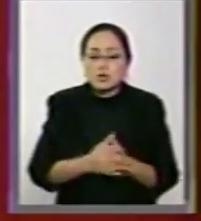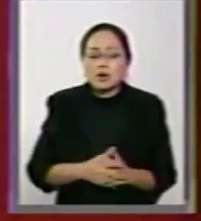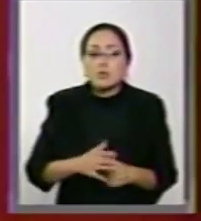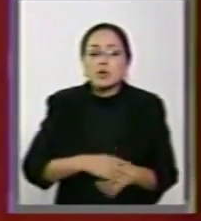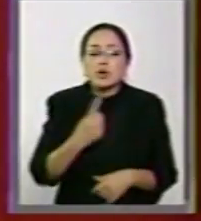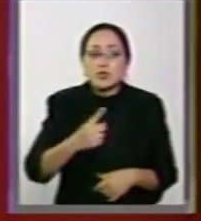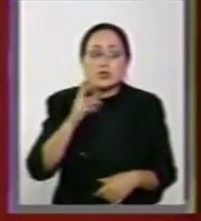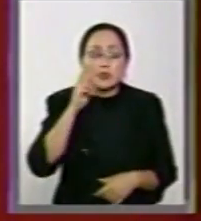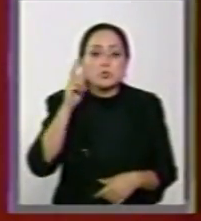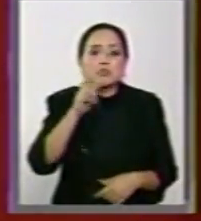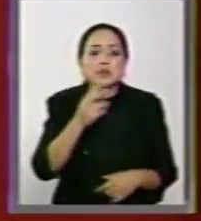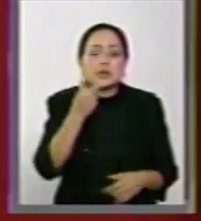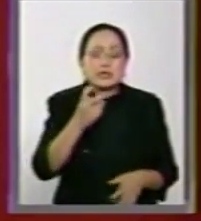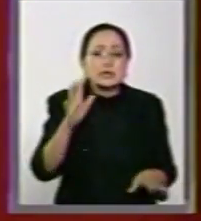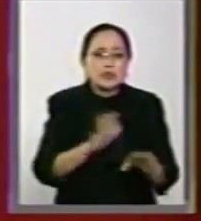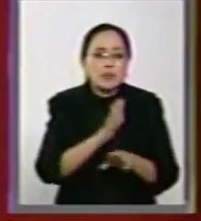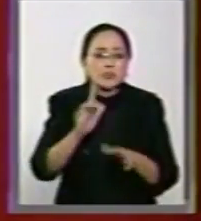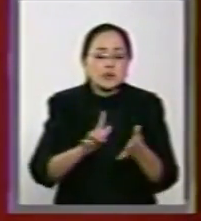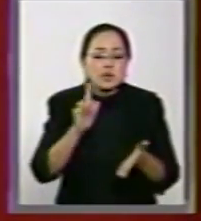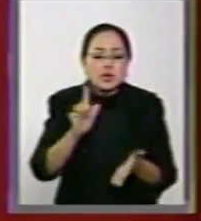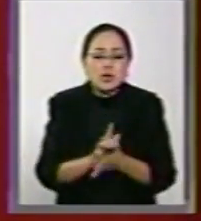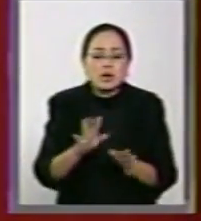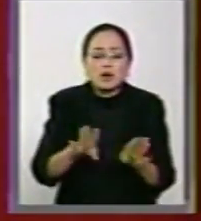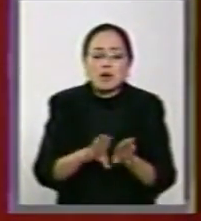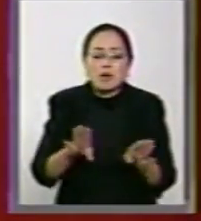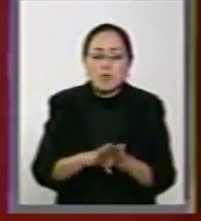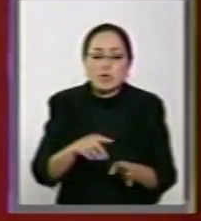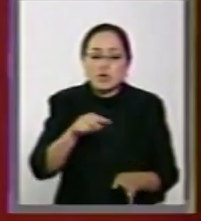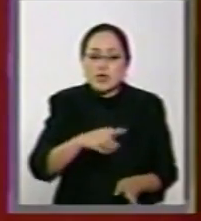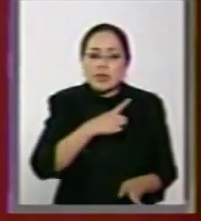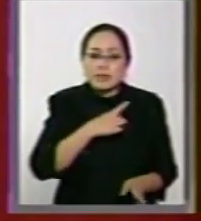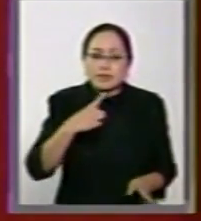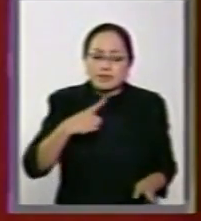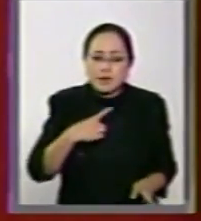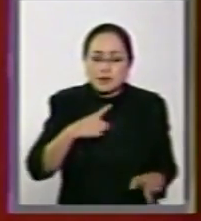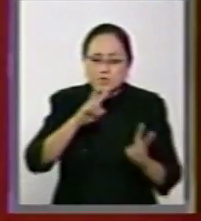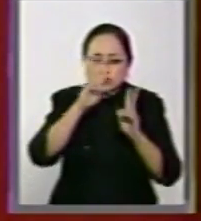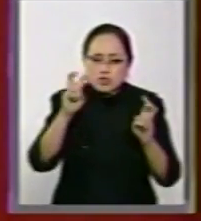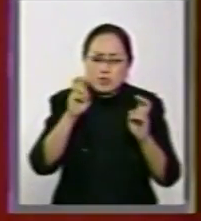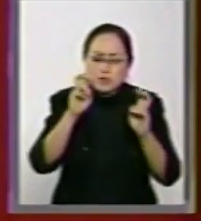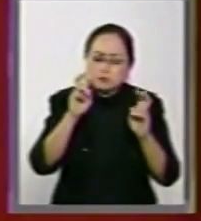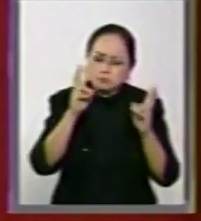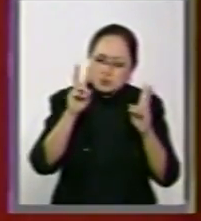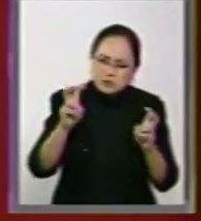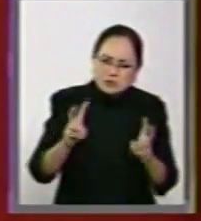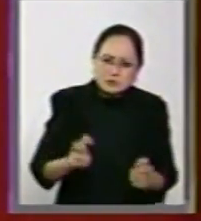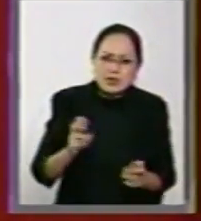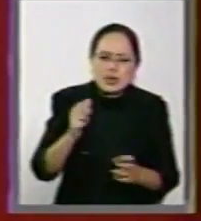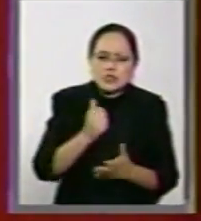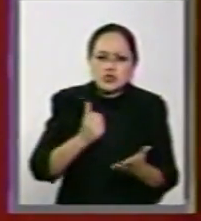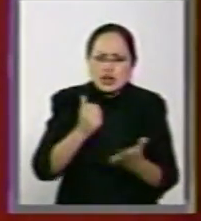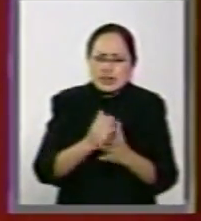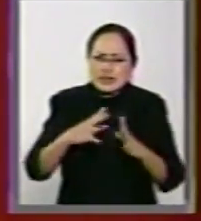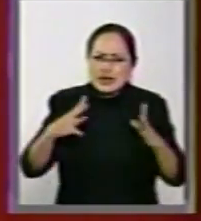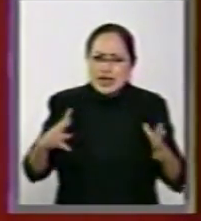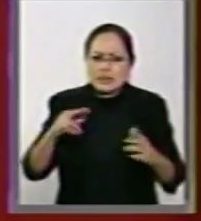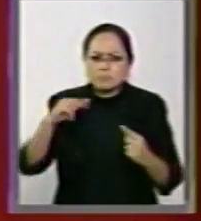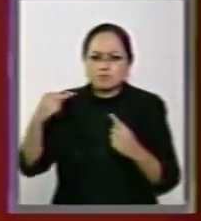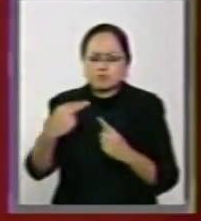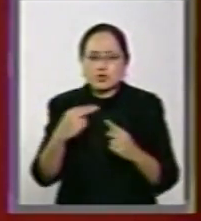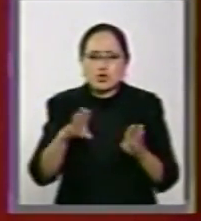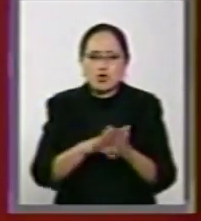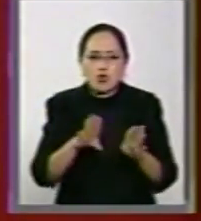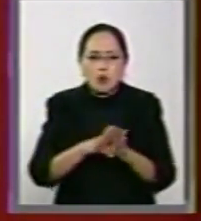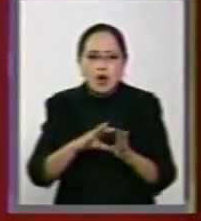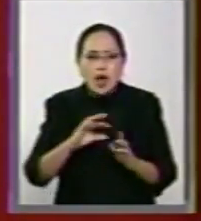reforma justamente como deben ser tratados los temas de las grandes ciudades desde el punto de vista